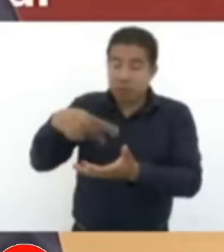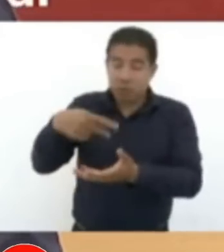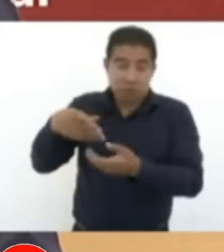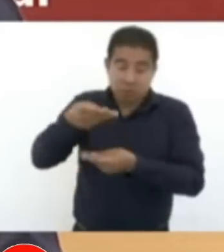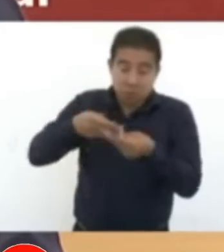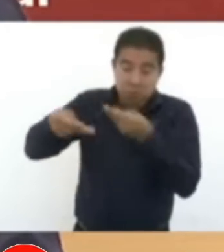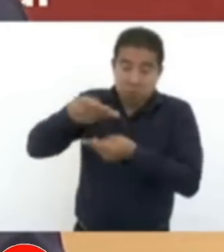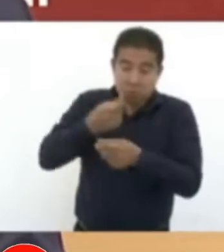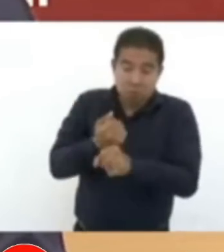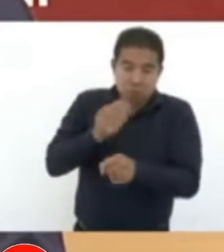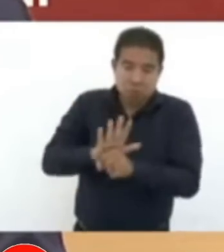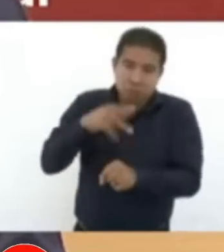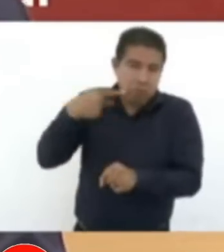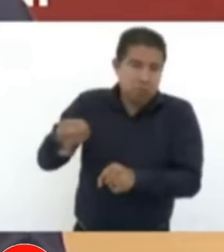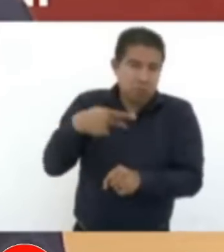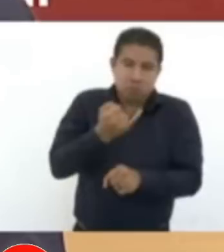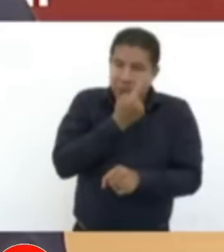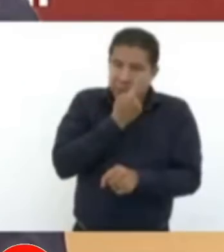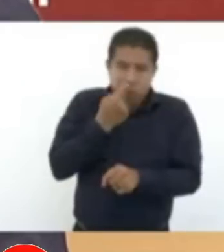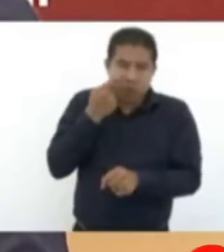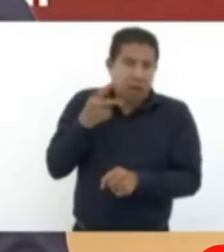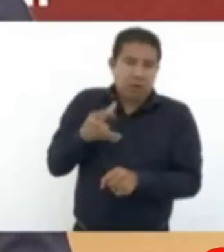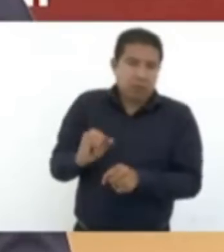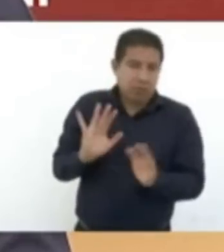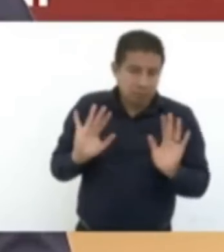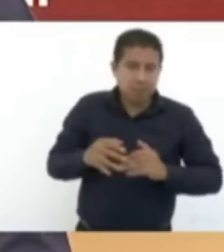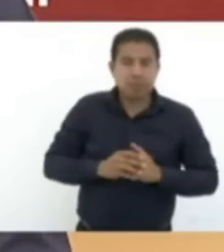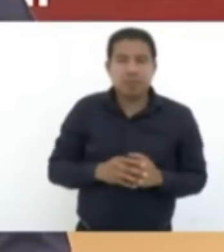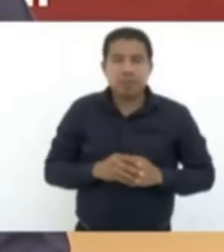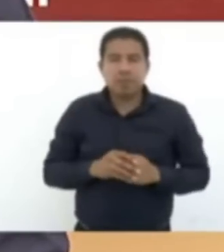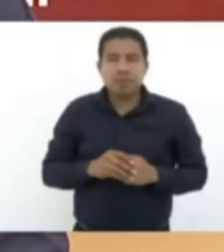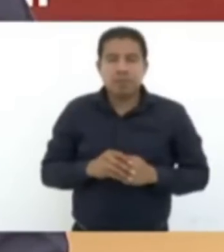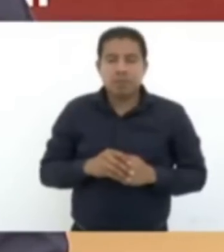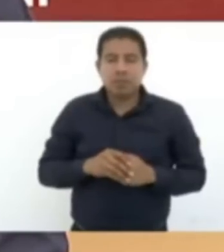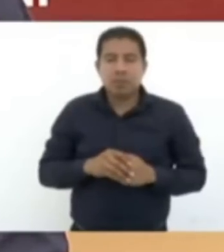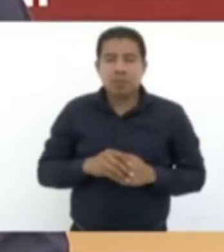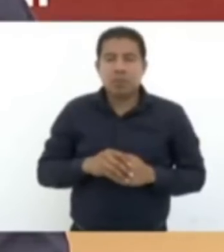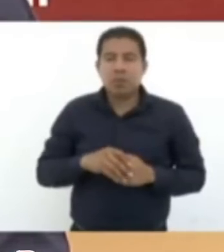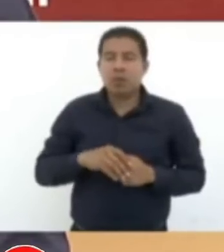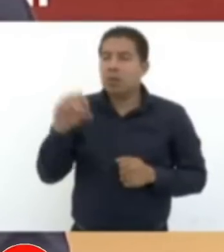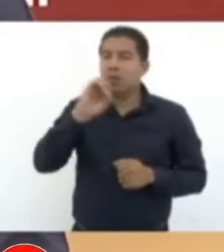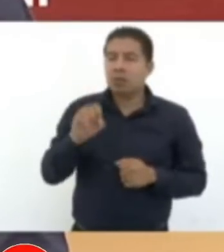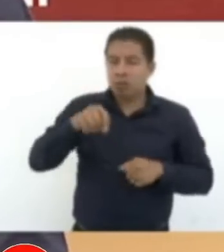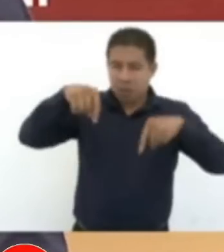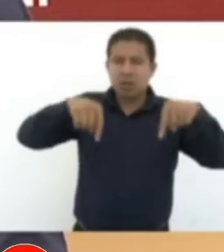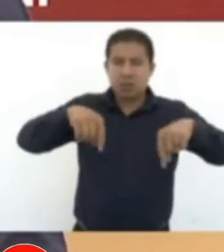ellos deciden cómo utilizar ese presupuesto. Aquí en Ococingo,